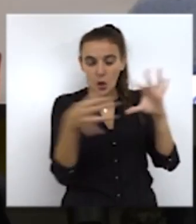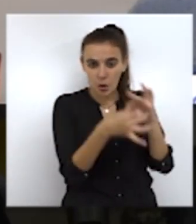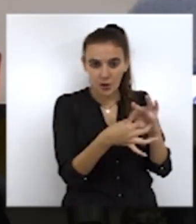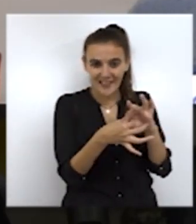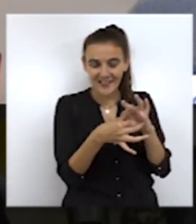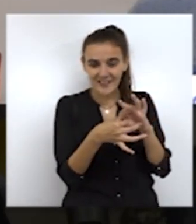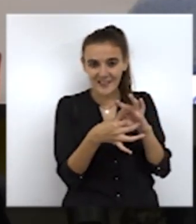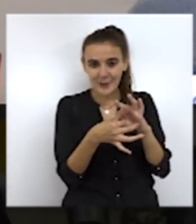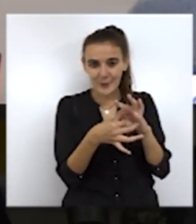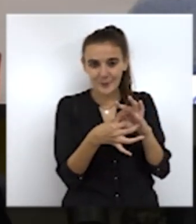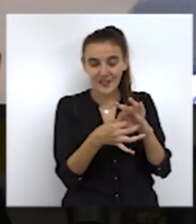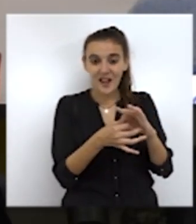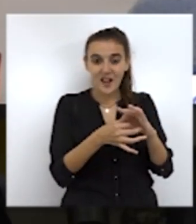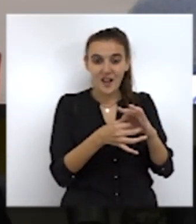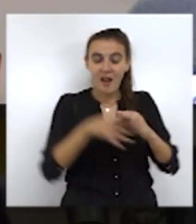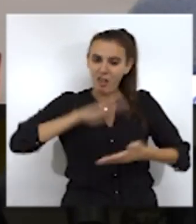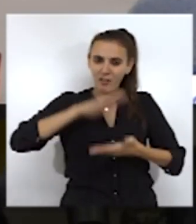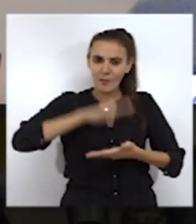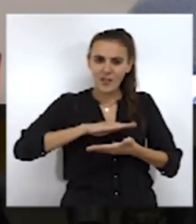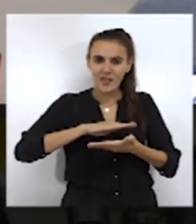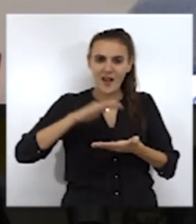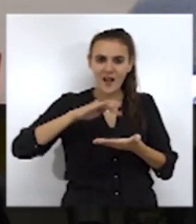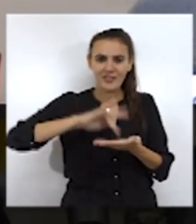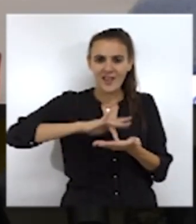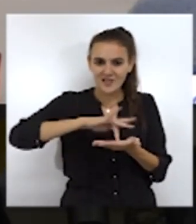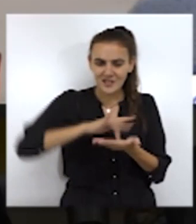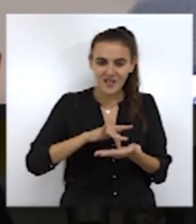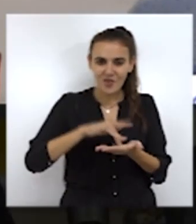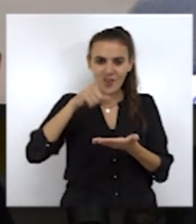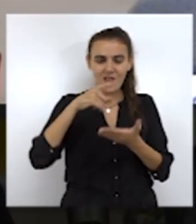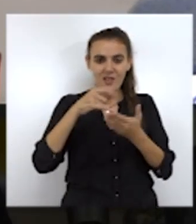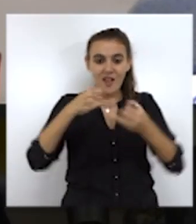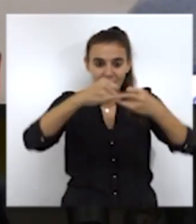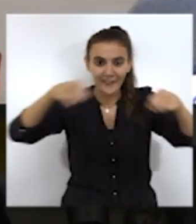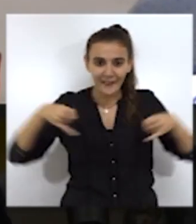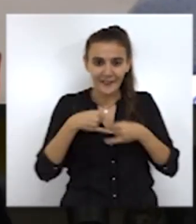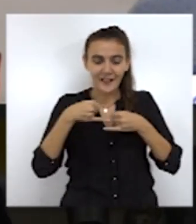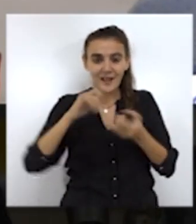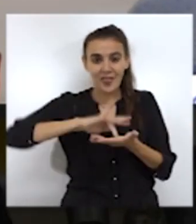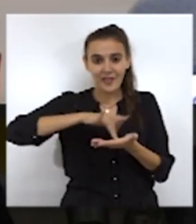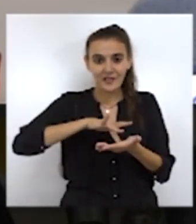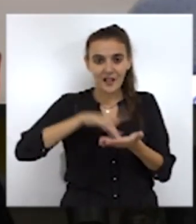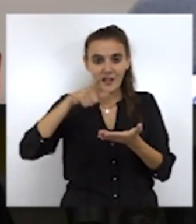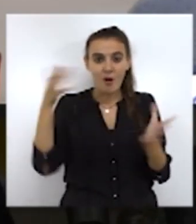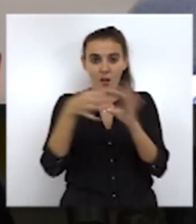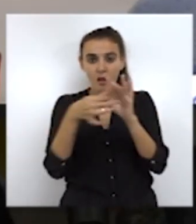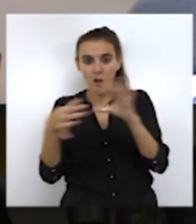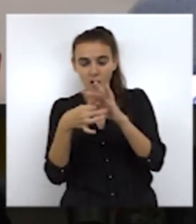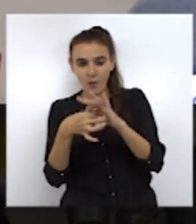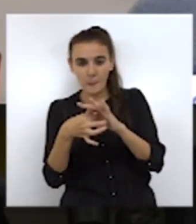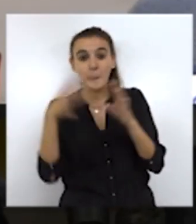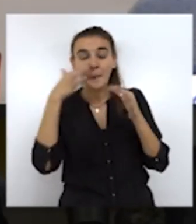que tienen también, la capacidad que tienen esos sensores y los circuitos digitales con los que se comunican, la